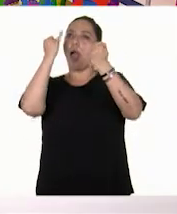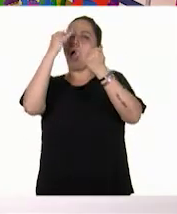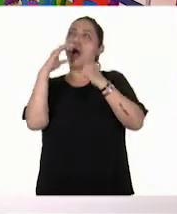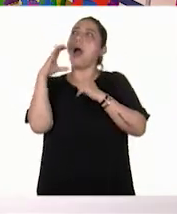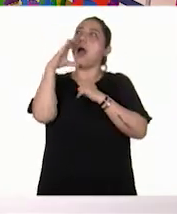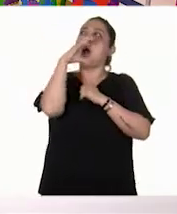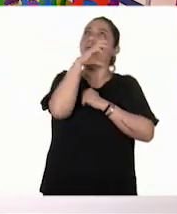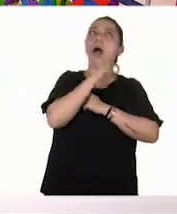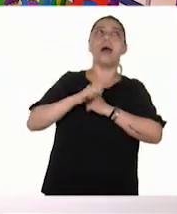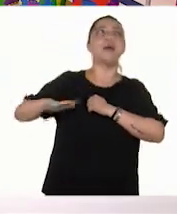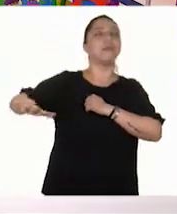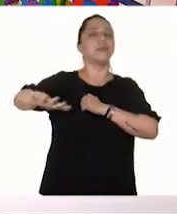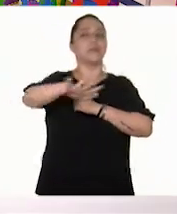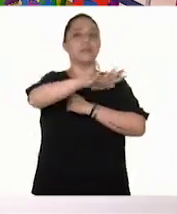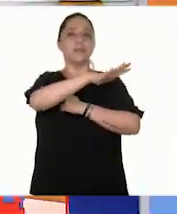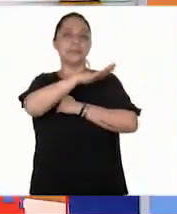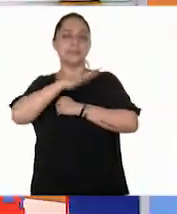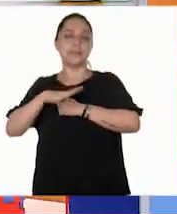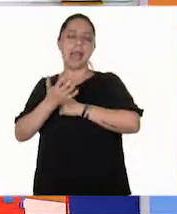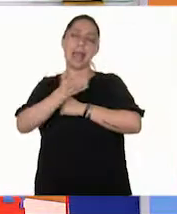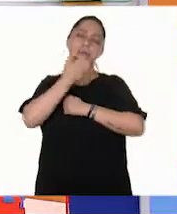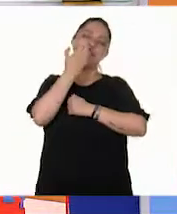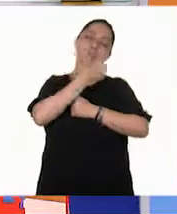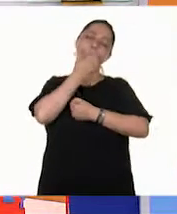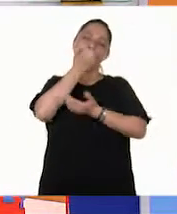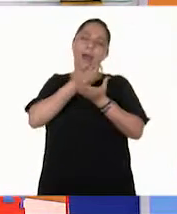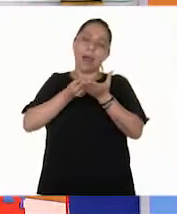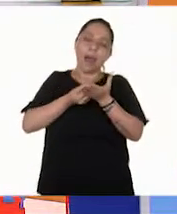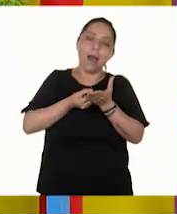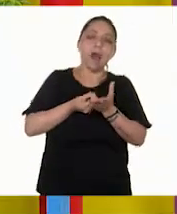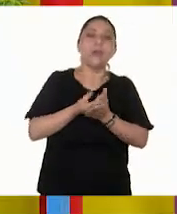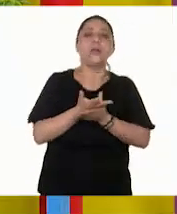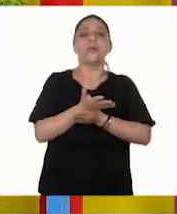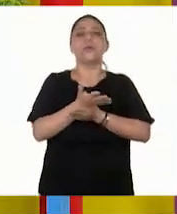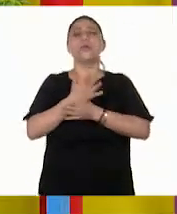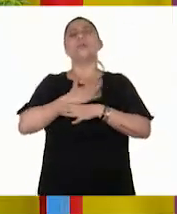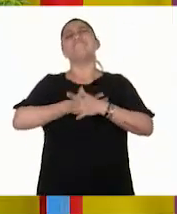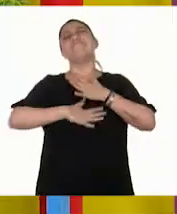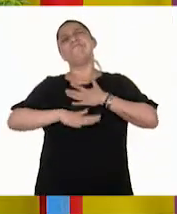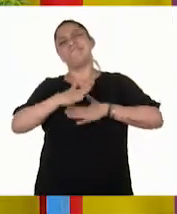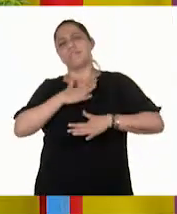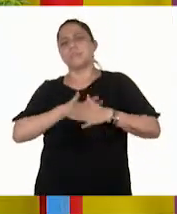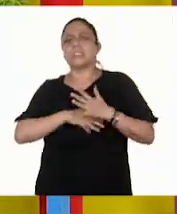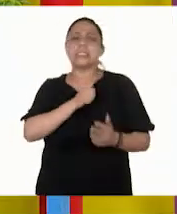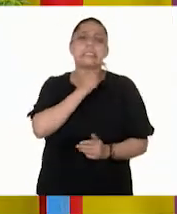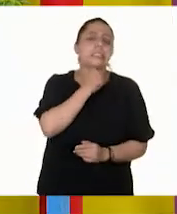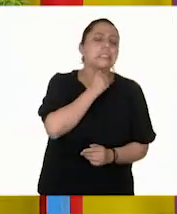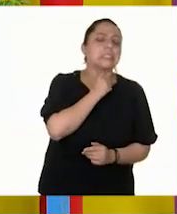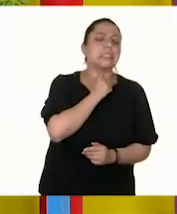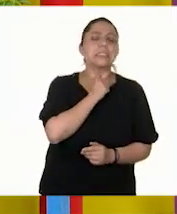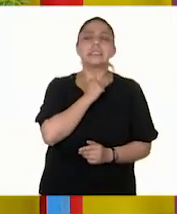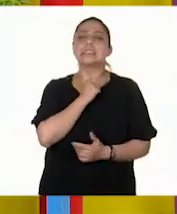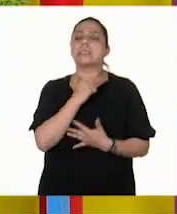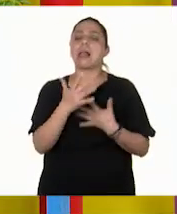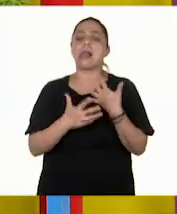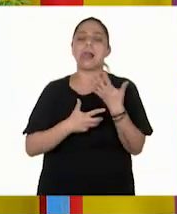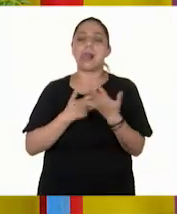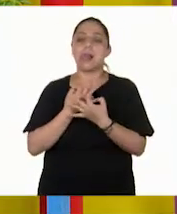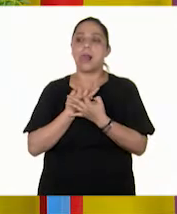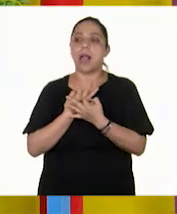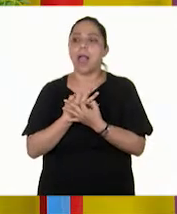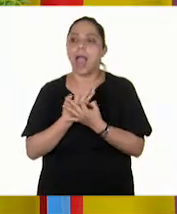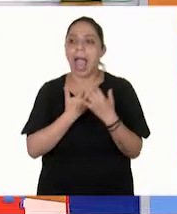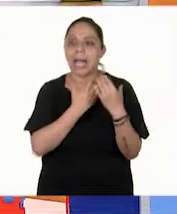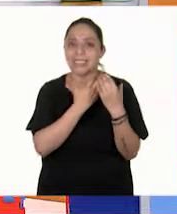caluroso. Sí. Saliste de la escuela, estás un poco cansado y sediento y de repente se te antoja una